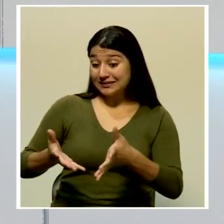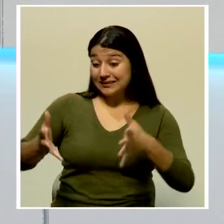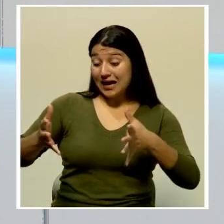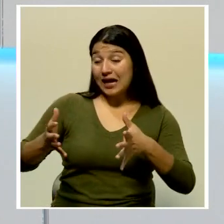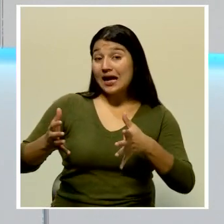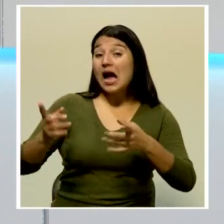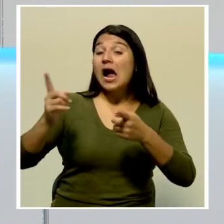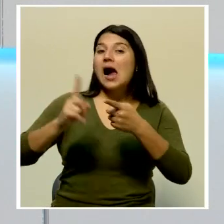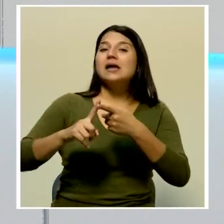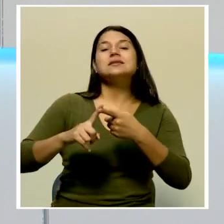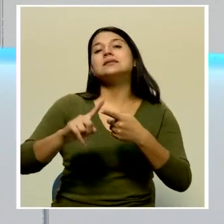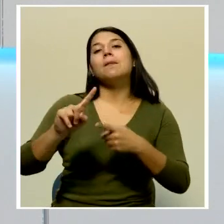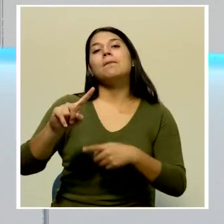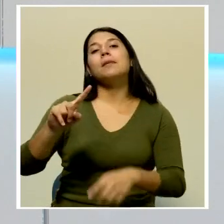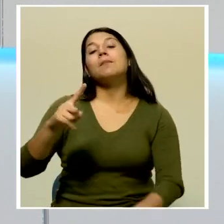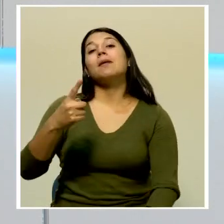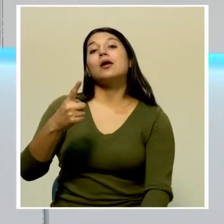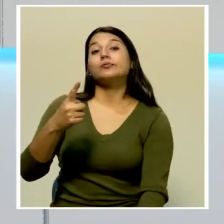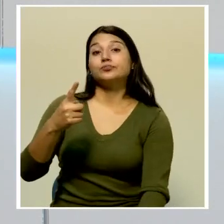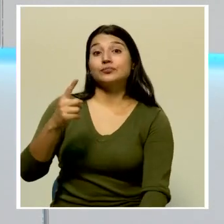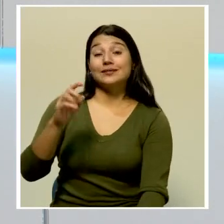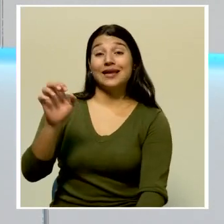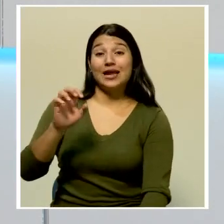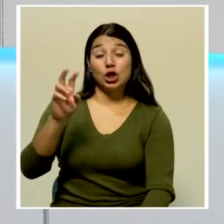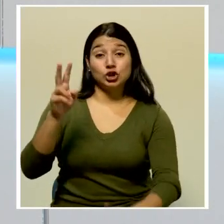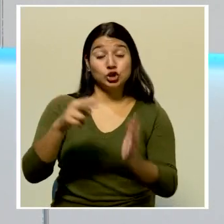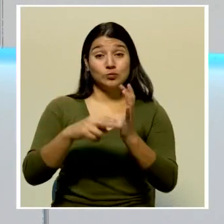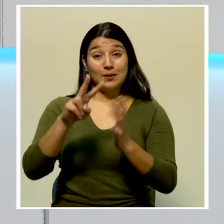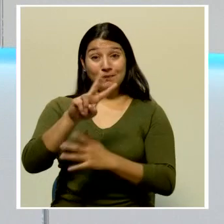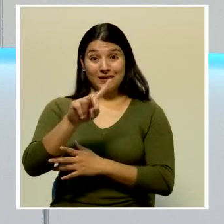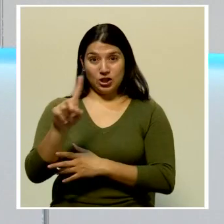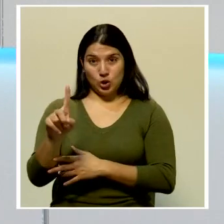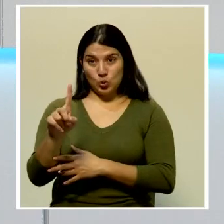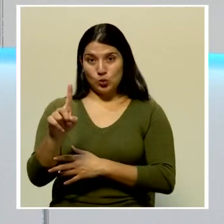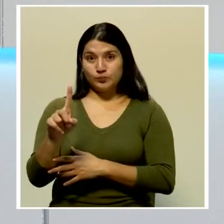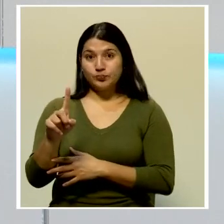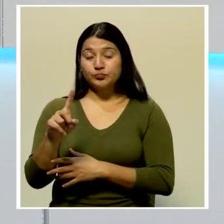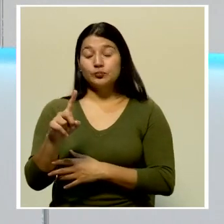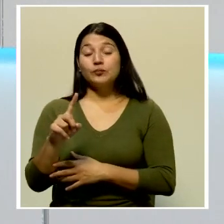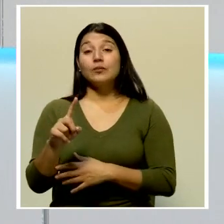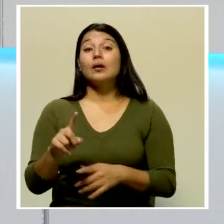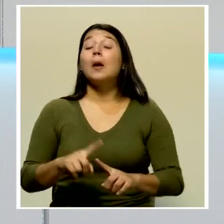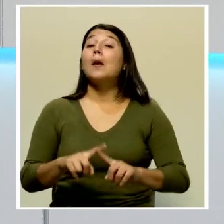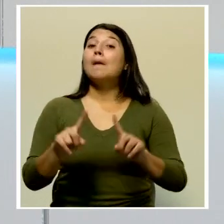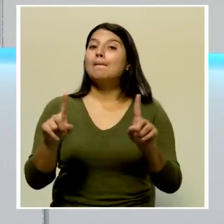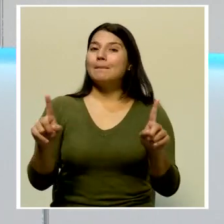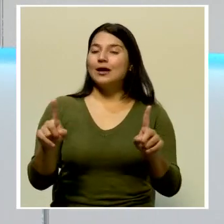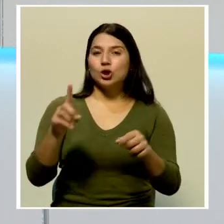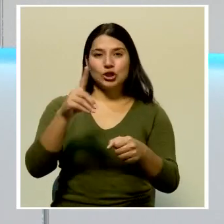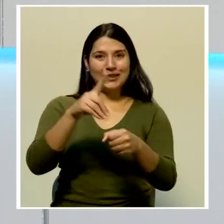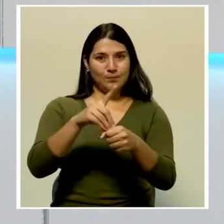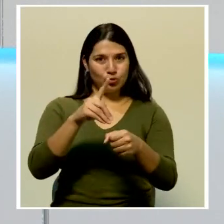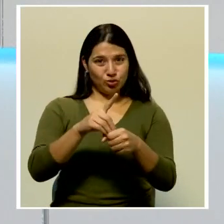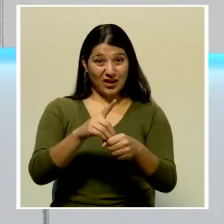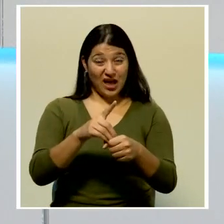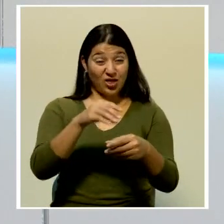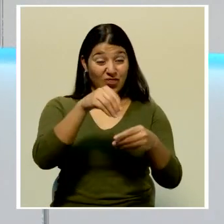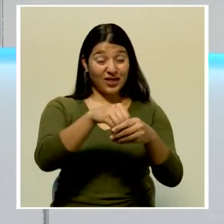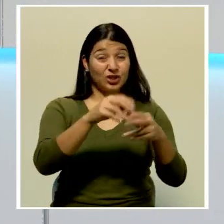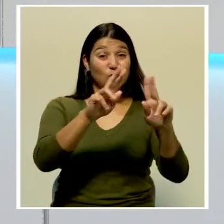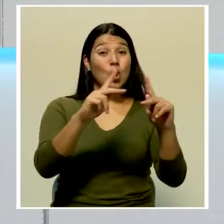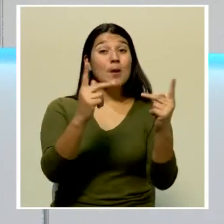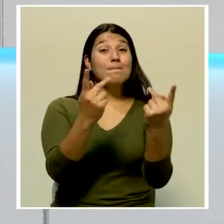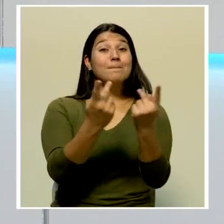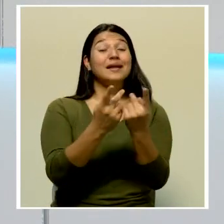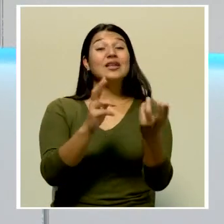imponer el impuesto de renta al salario escolar. Sin embargo, los diputados del Partido de Restauración